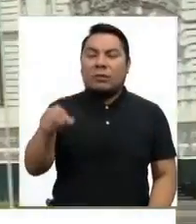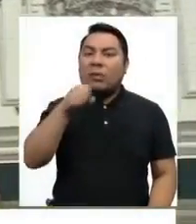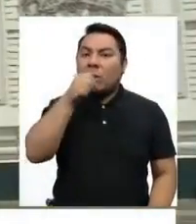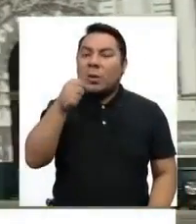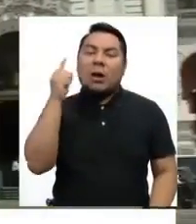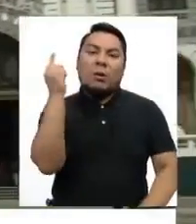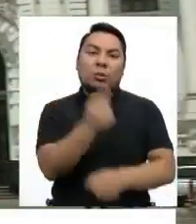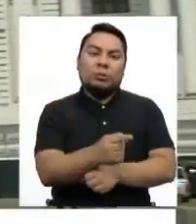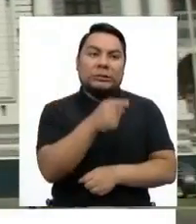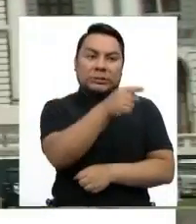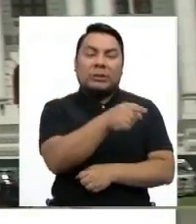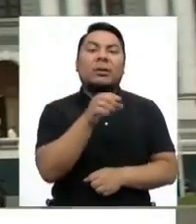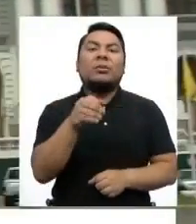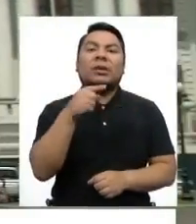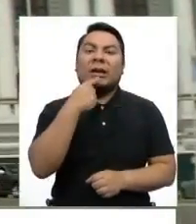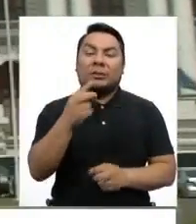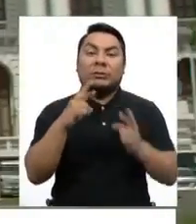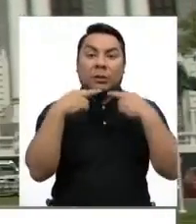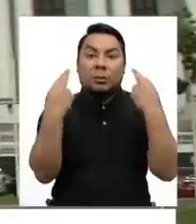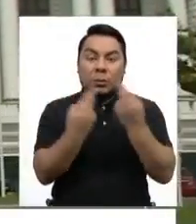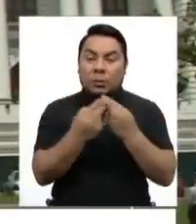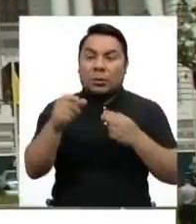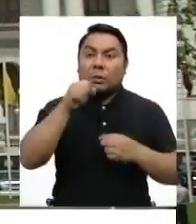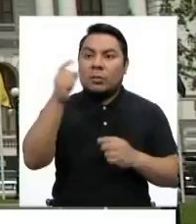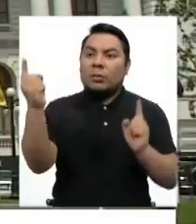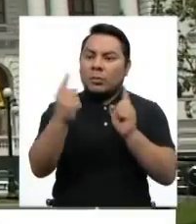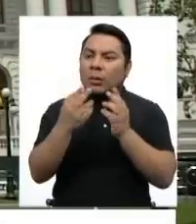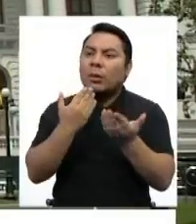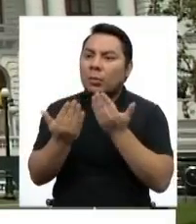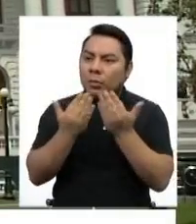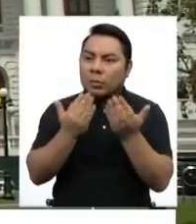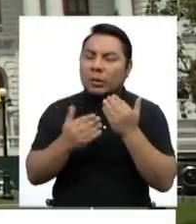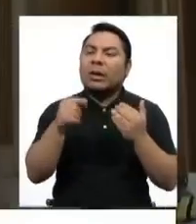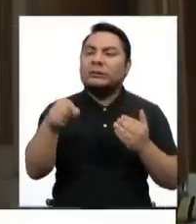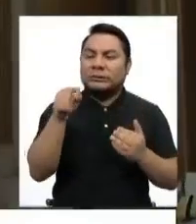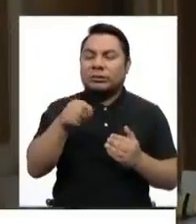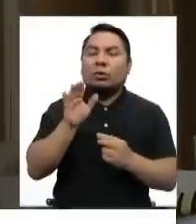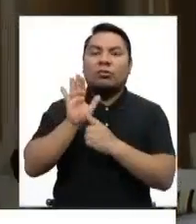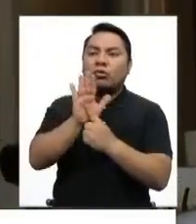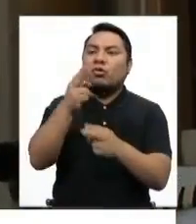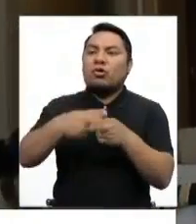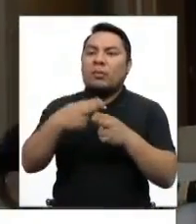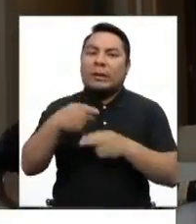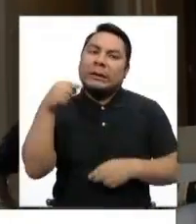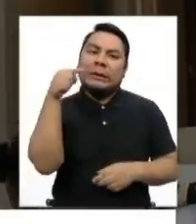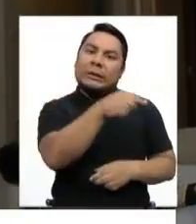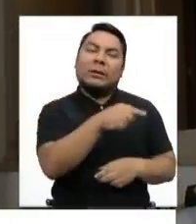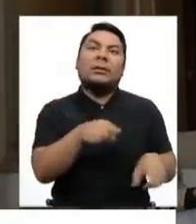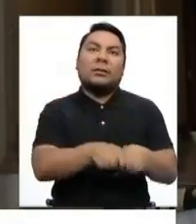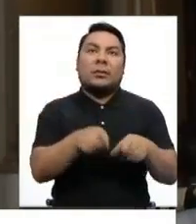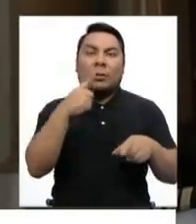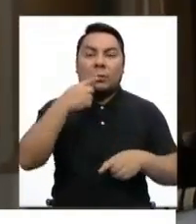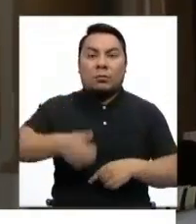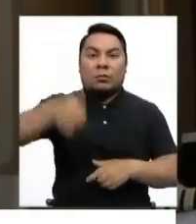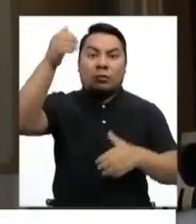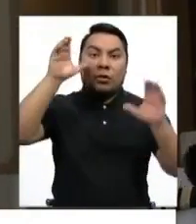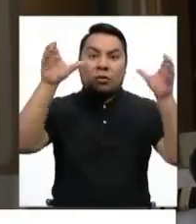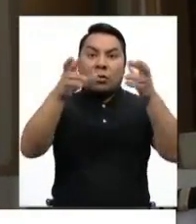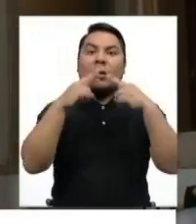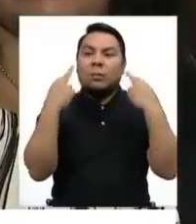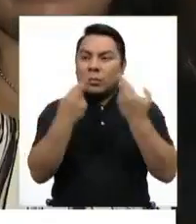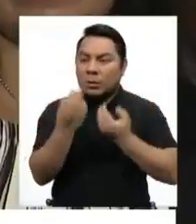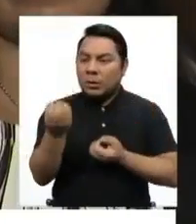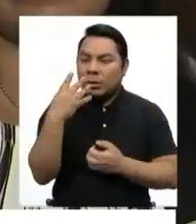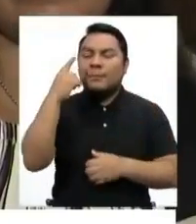participaron en la reunión a la que cuidó la periodista denunciante y en la que también estuvo presente el titular del legislativo, Daniel